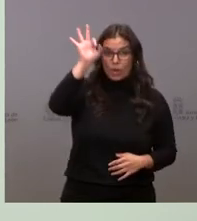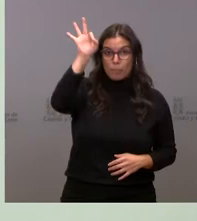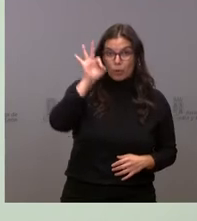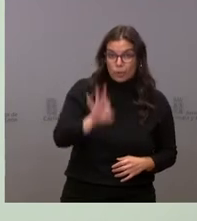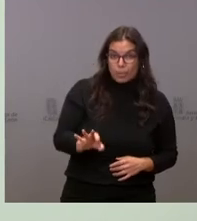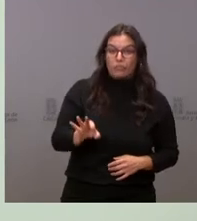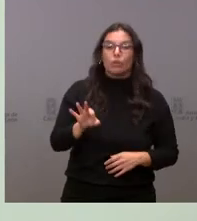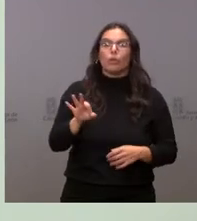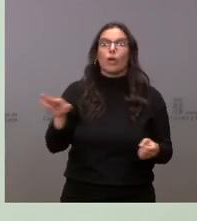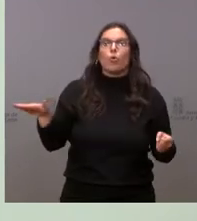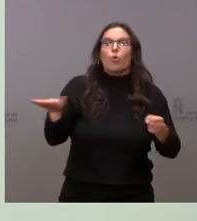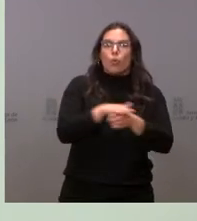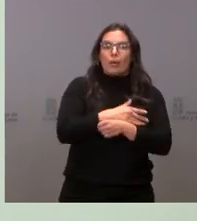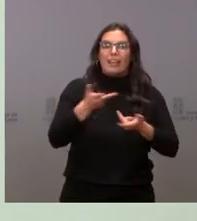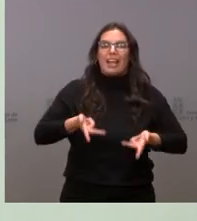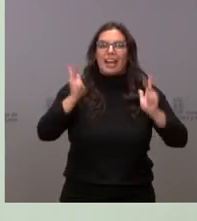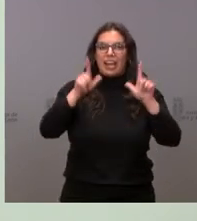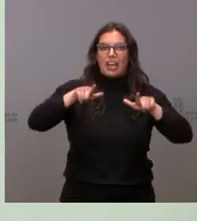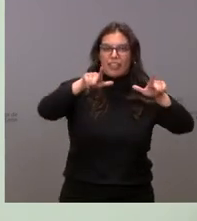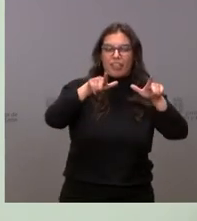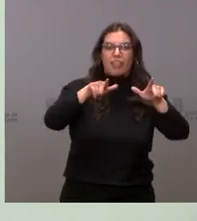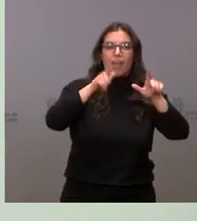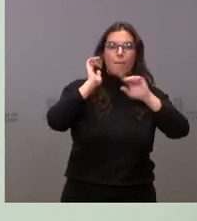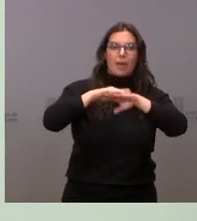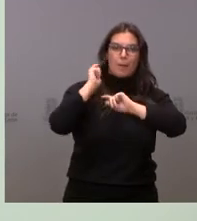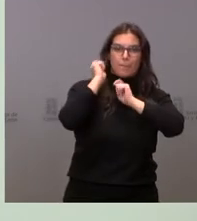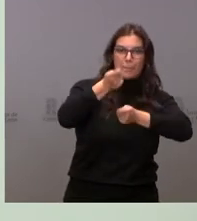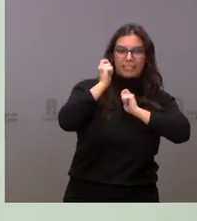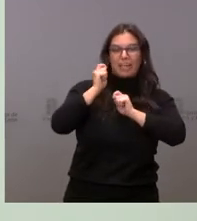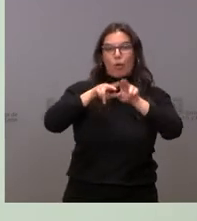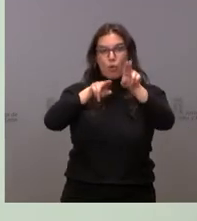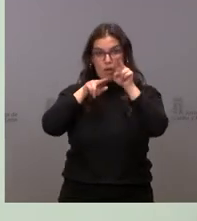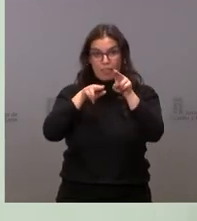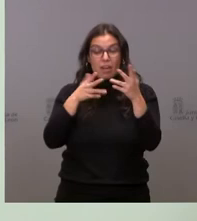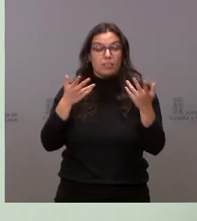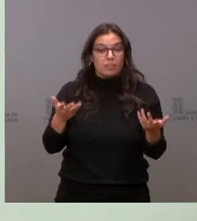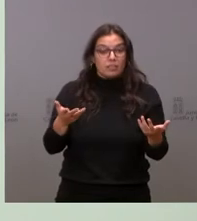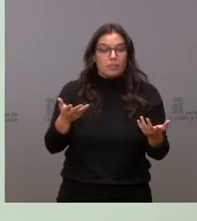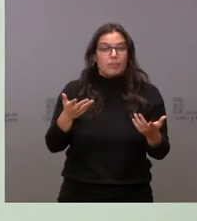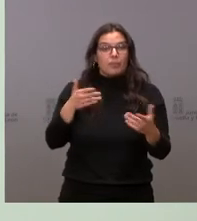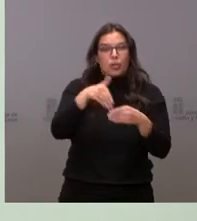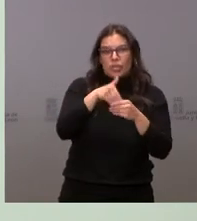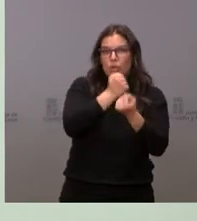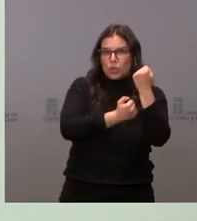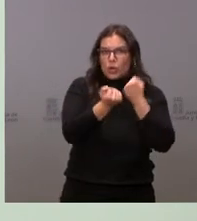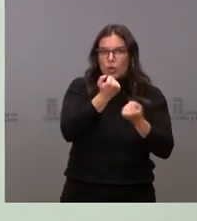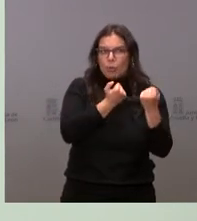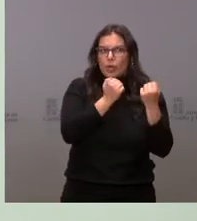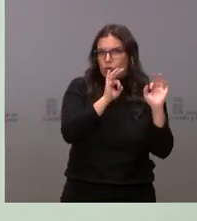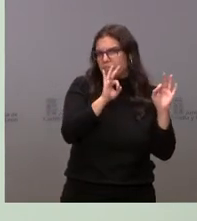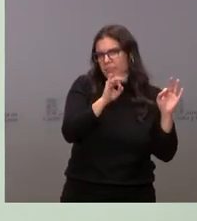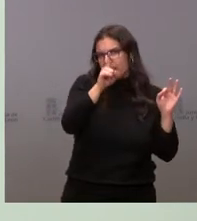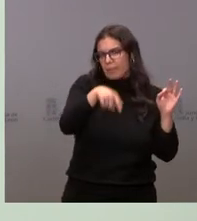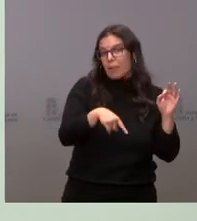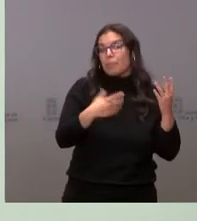licencia de pesca y de caza, que más allá de un contenido económico, que también lo tiene, por supuesto,